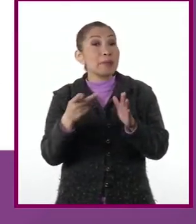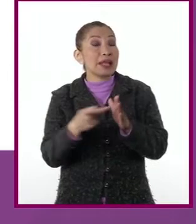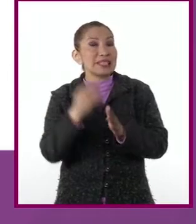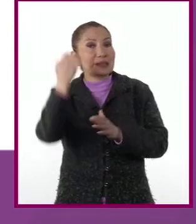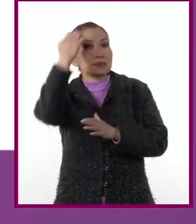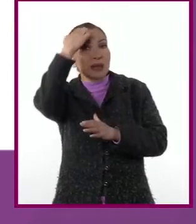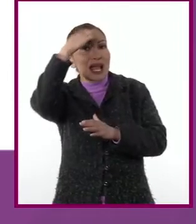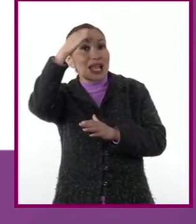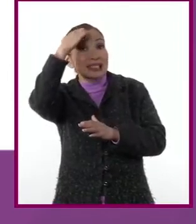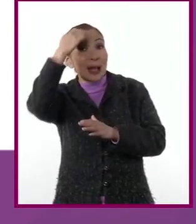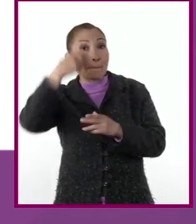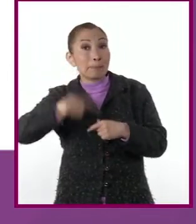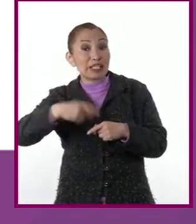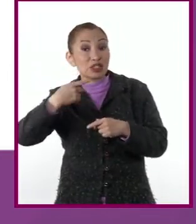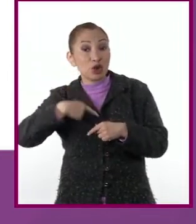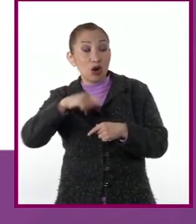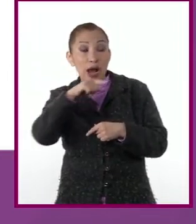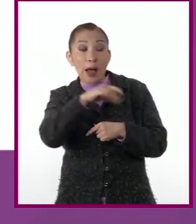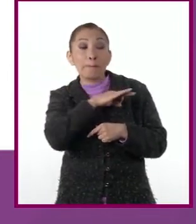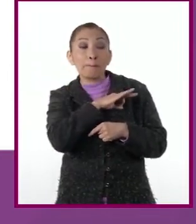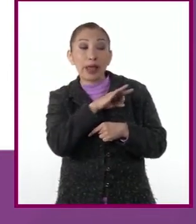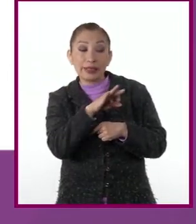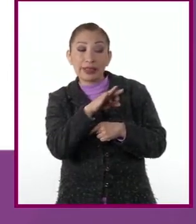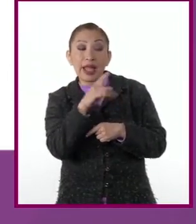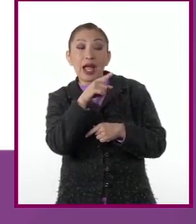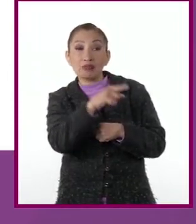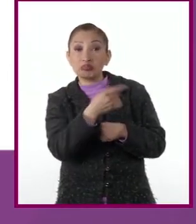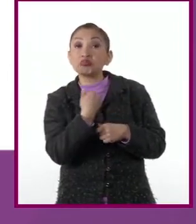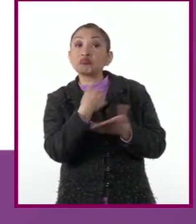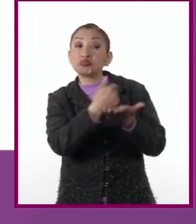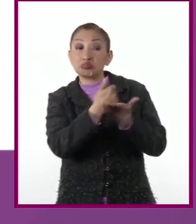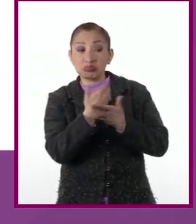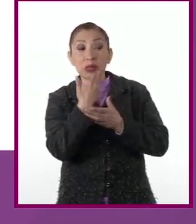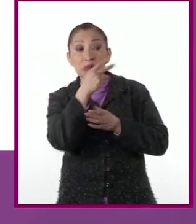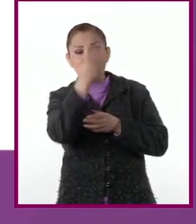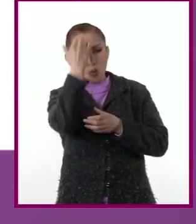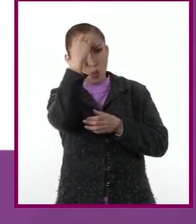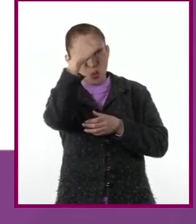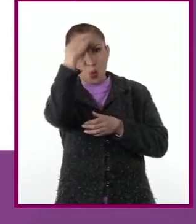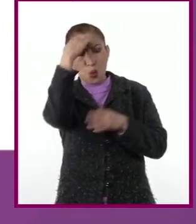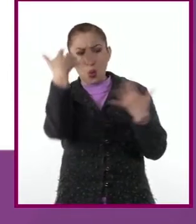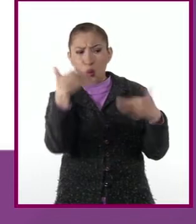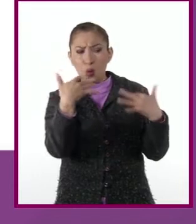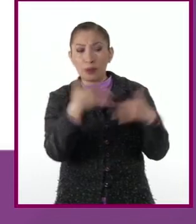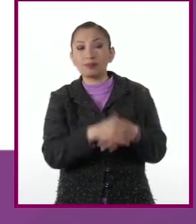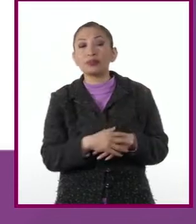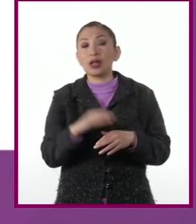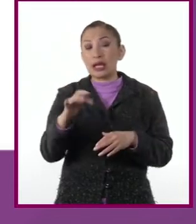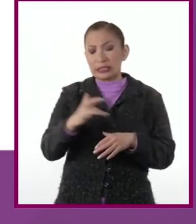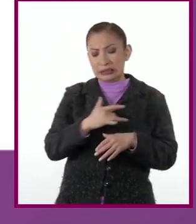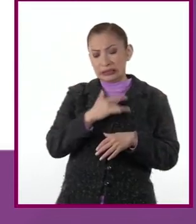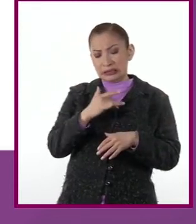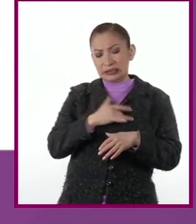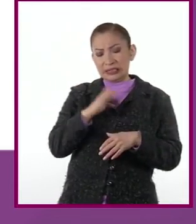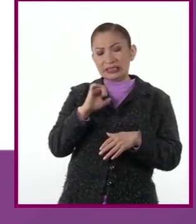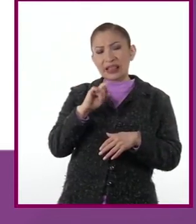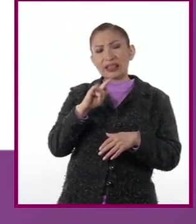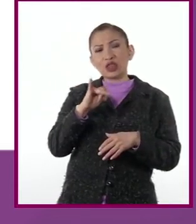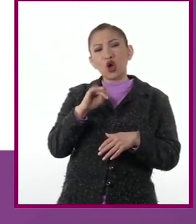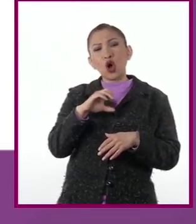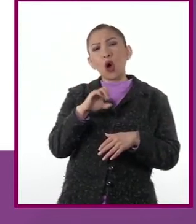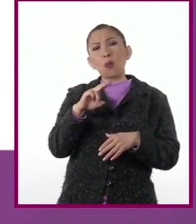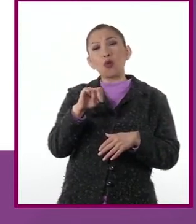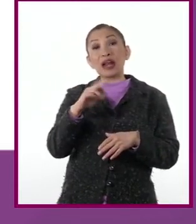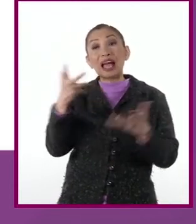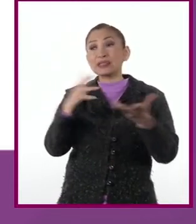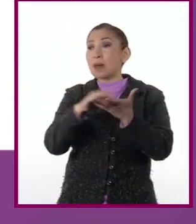experiencia de una persona puede considerarse una fuente de información. El sentido común, es decir, lo